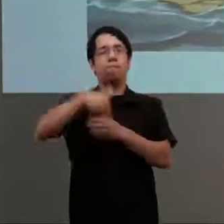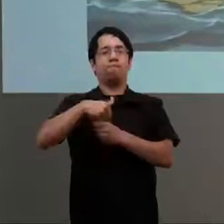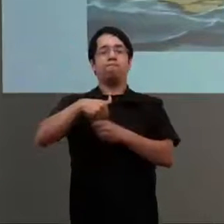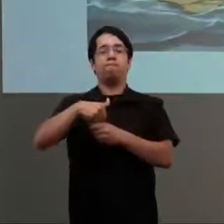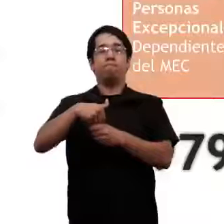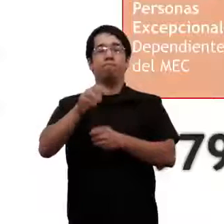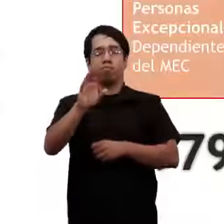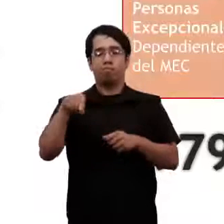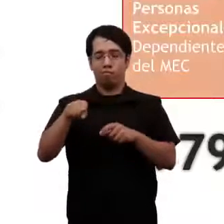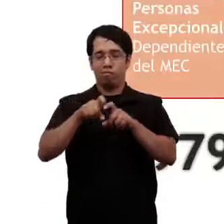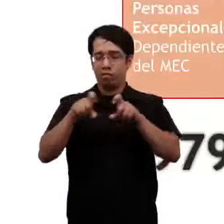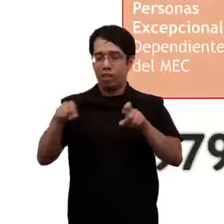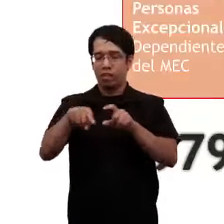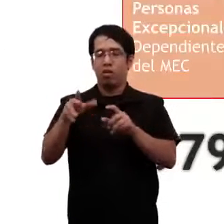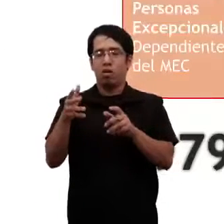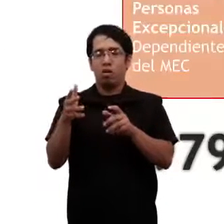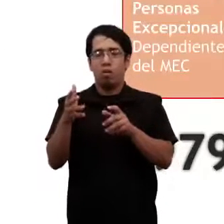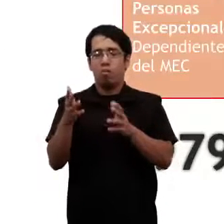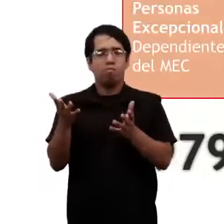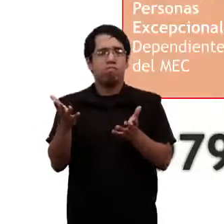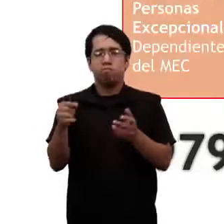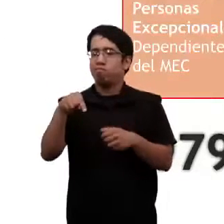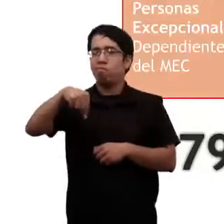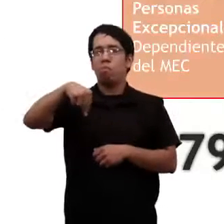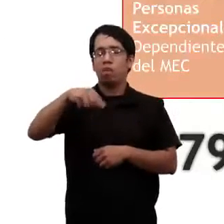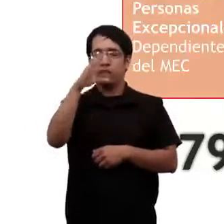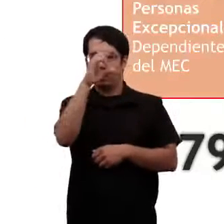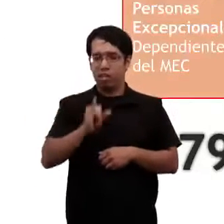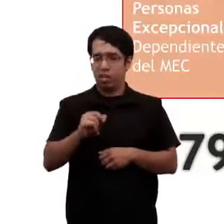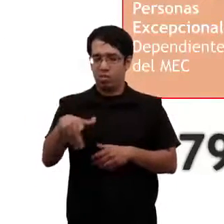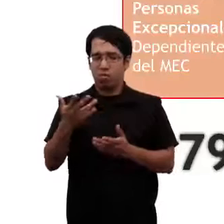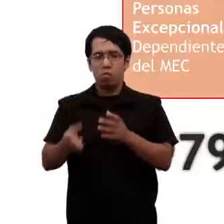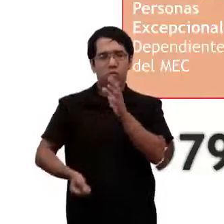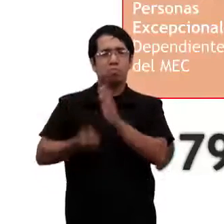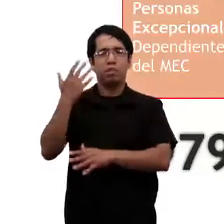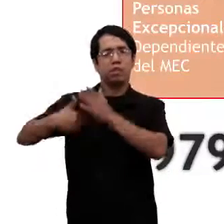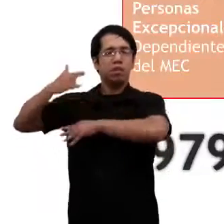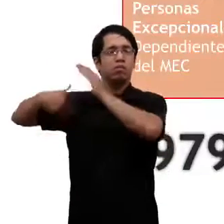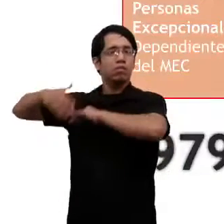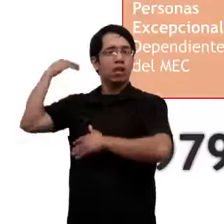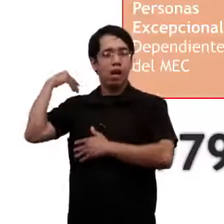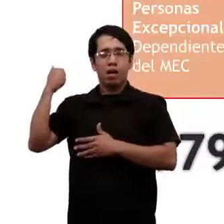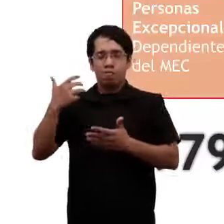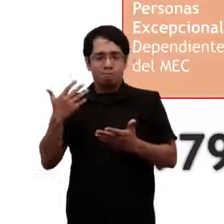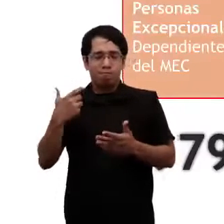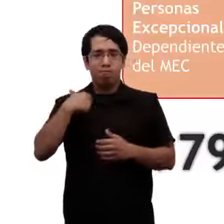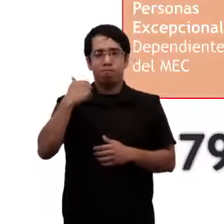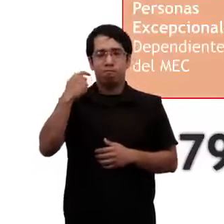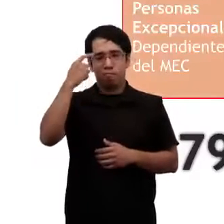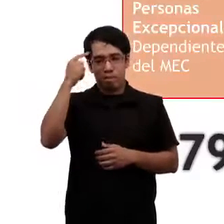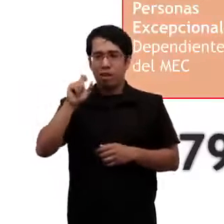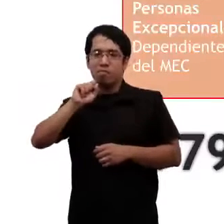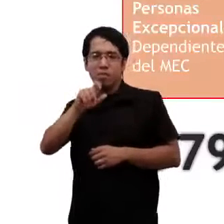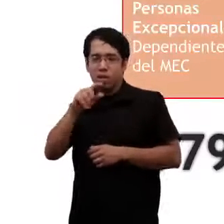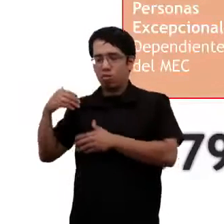públicas. En relación a la historia de cómo se crea la secretaría, me parece importante poder hacer